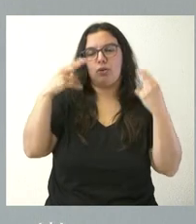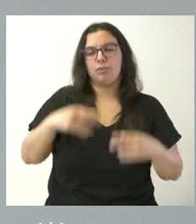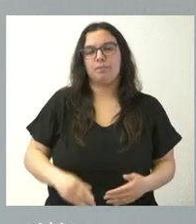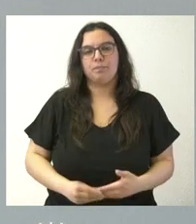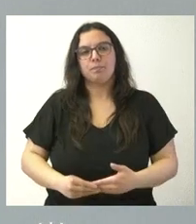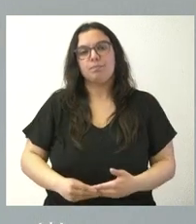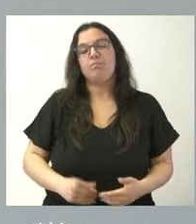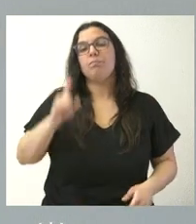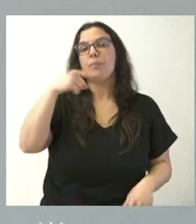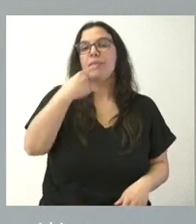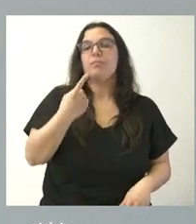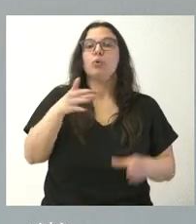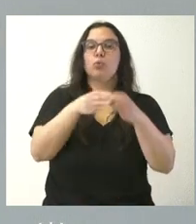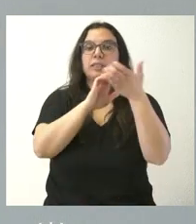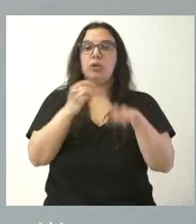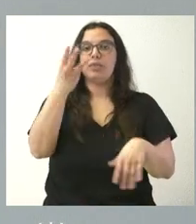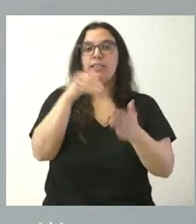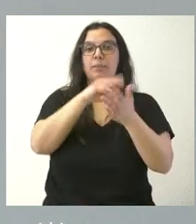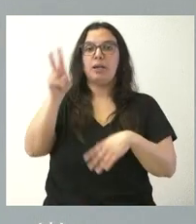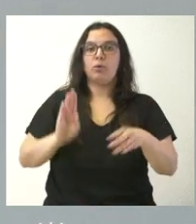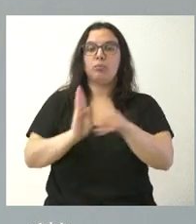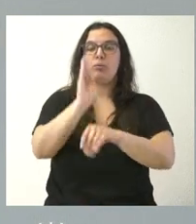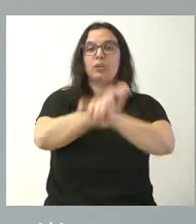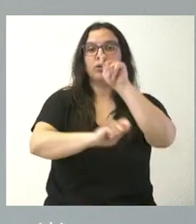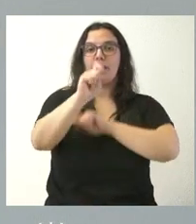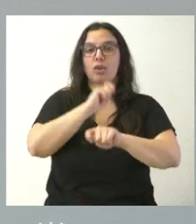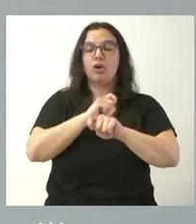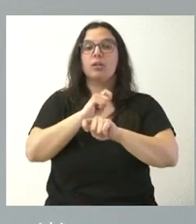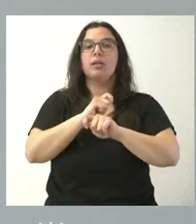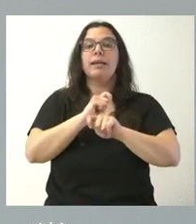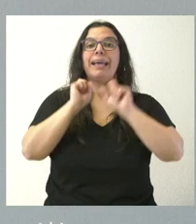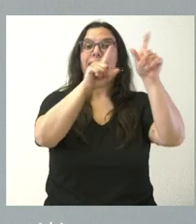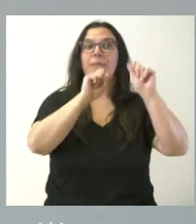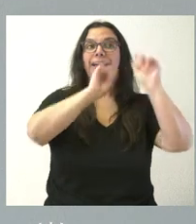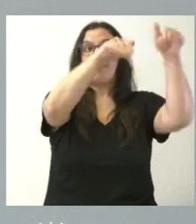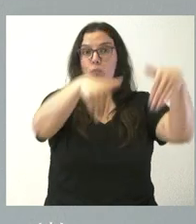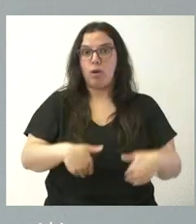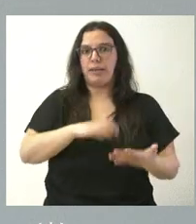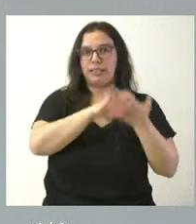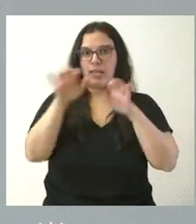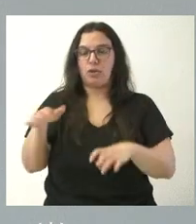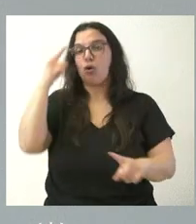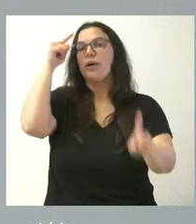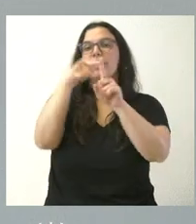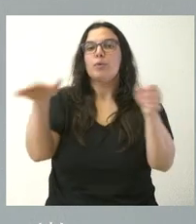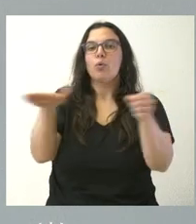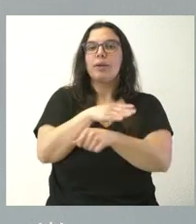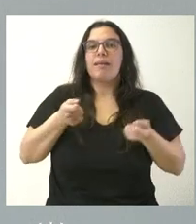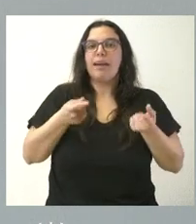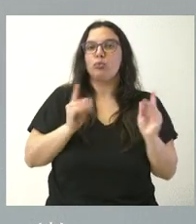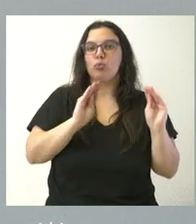Junta destinará 30.000 euros a la Asociación de Inmigrantes Retornados de Castilla y León. El objetivo es financiar los gastos